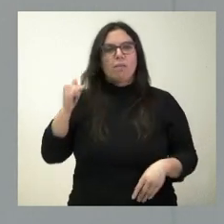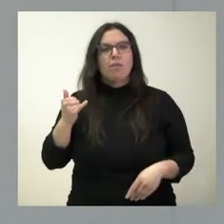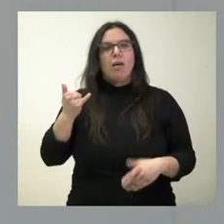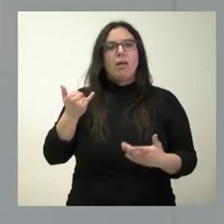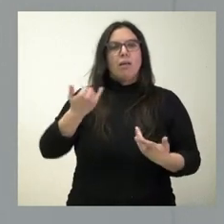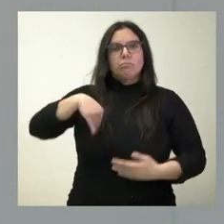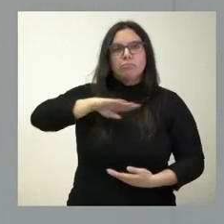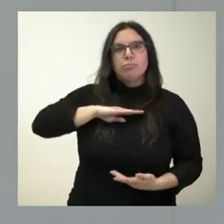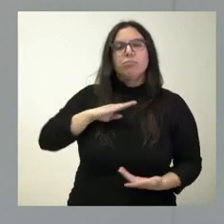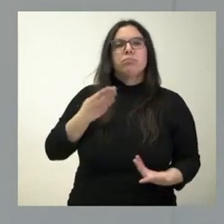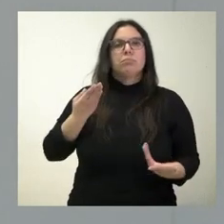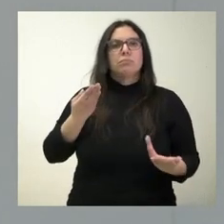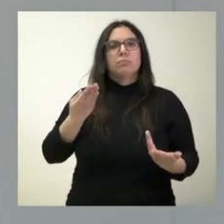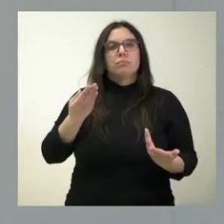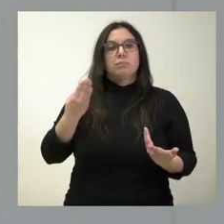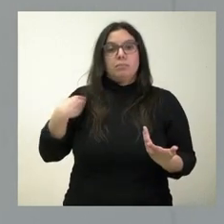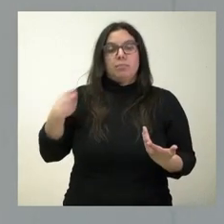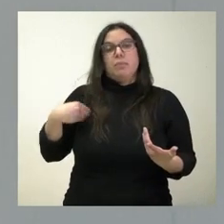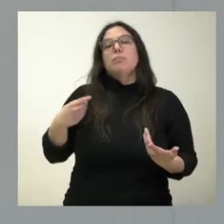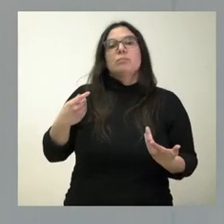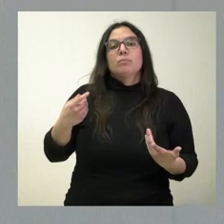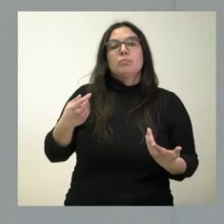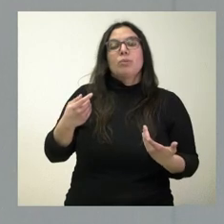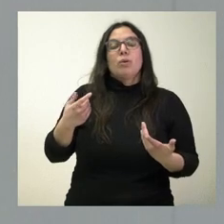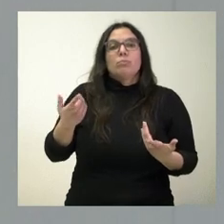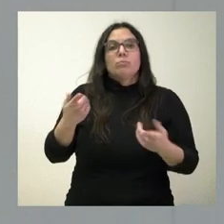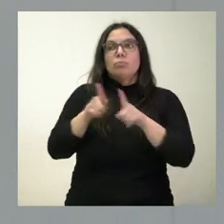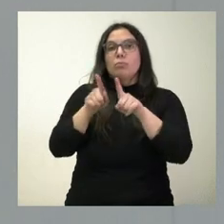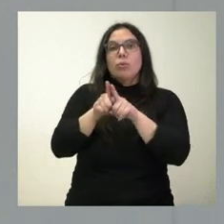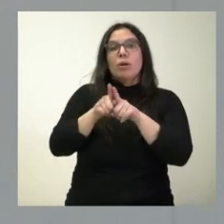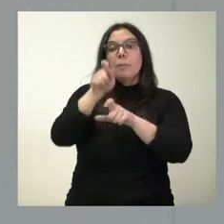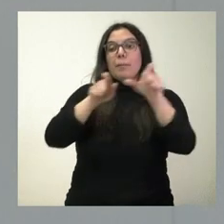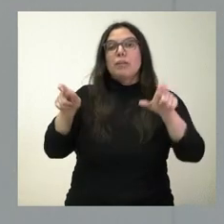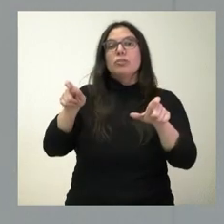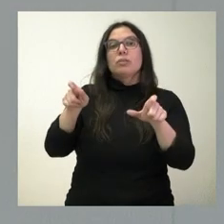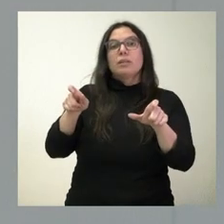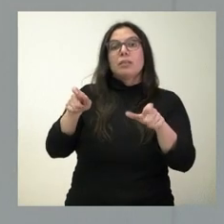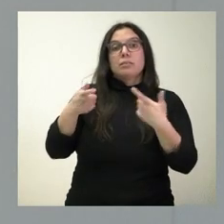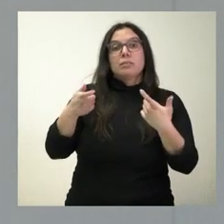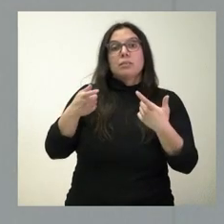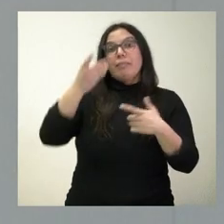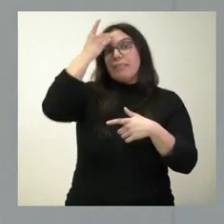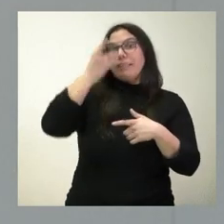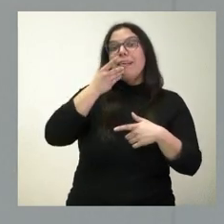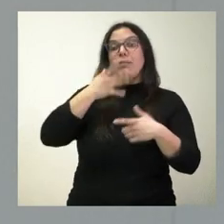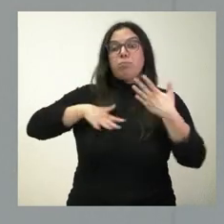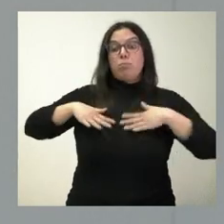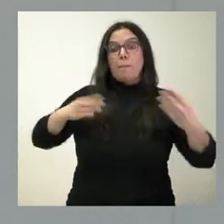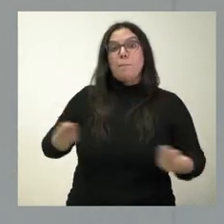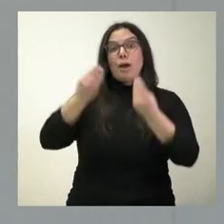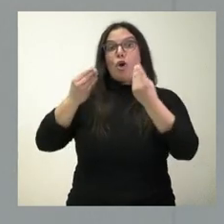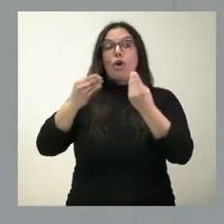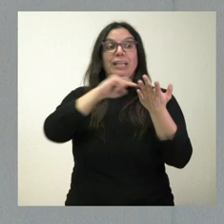en skills que señalan en el lenguaje internacional, de personas que tengan mejores conocimientos digitales para usar esas nuevas técnicas.